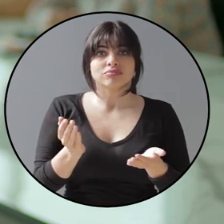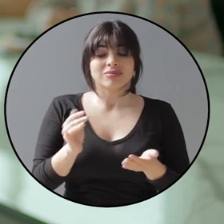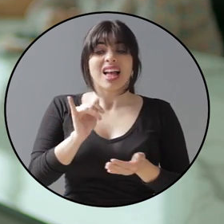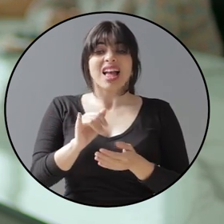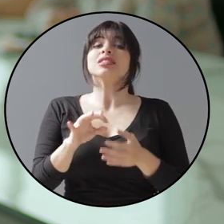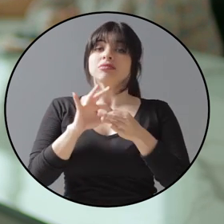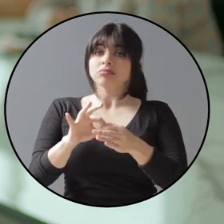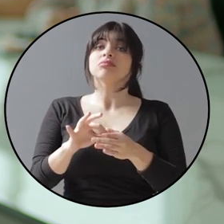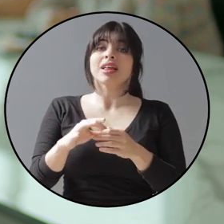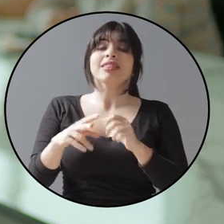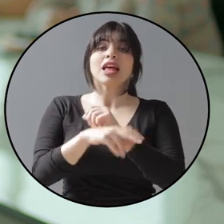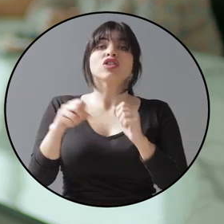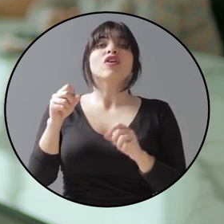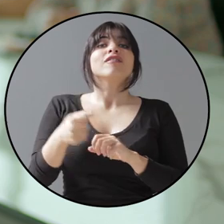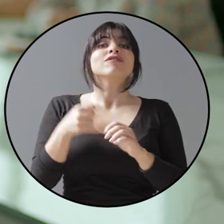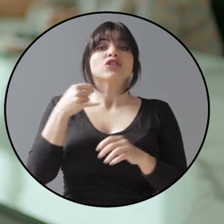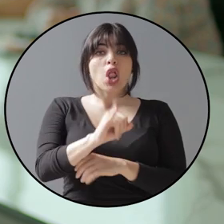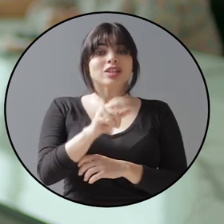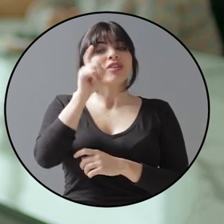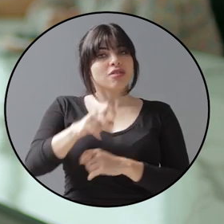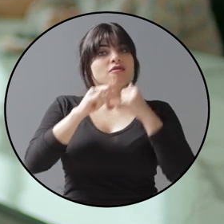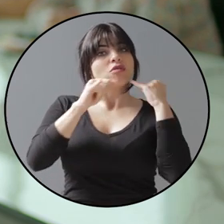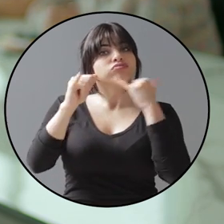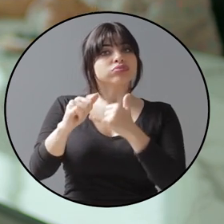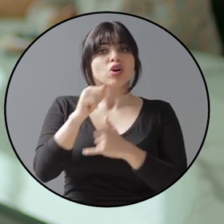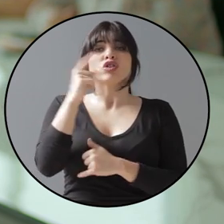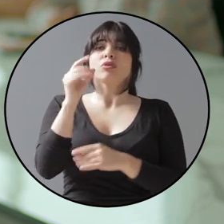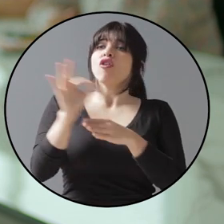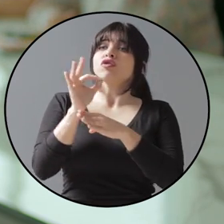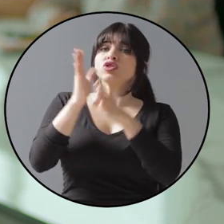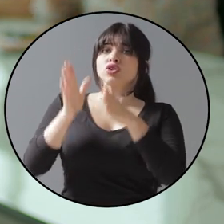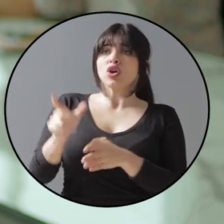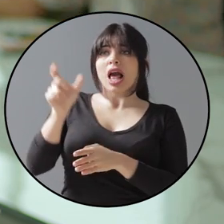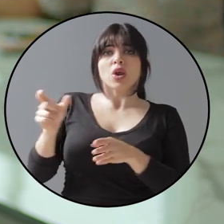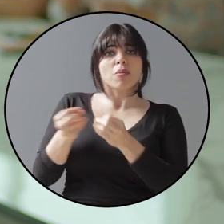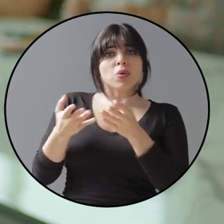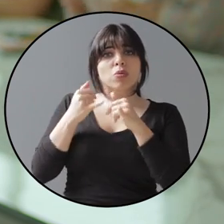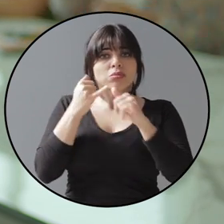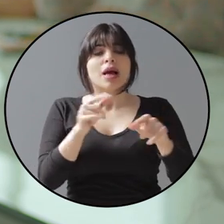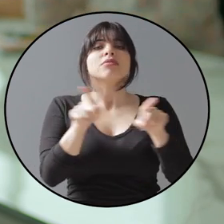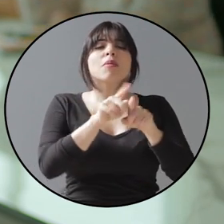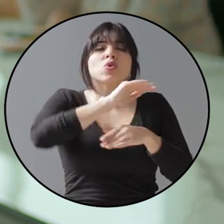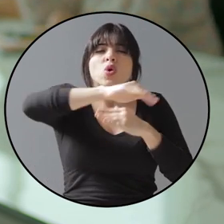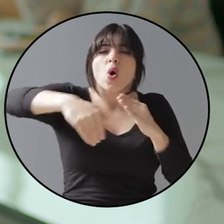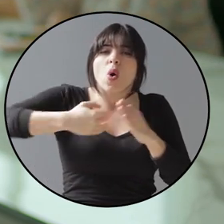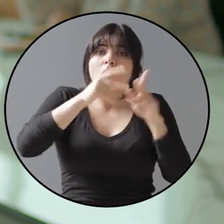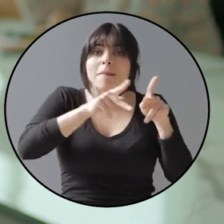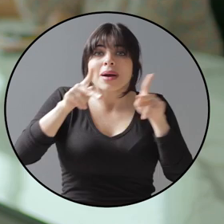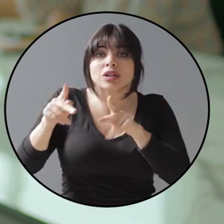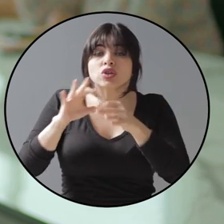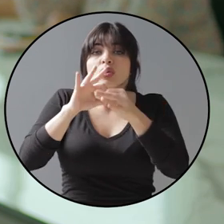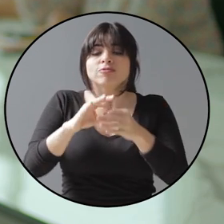configura el delito de violación que debe ser denunciado, no solo por parte de los funcionarios y funcionarias públicas, sino por todas las